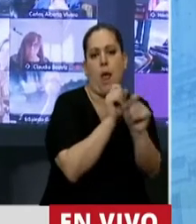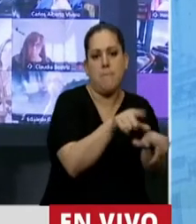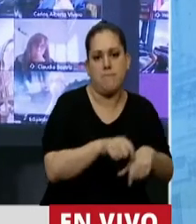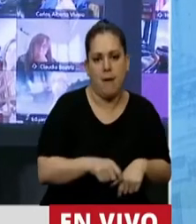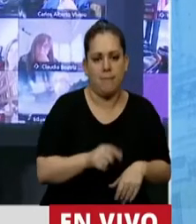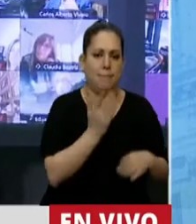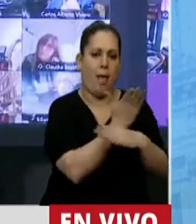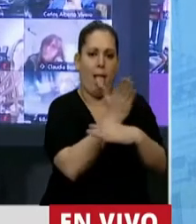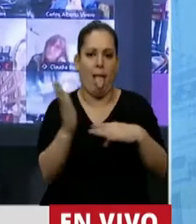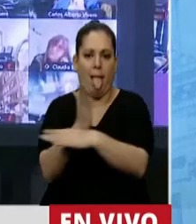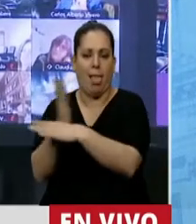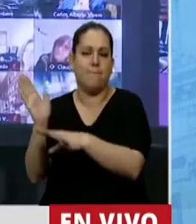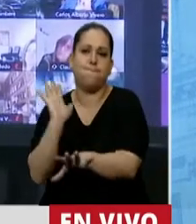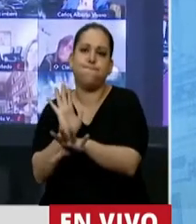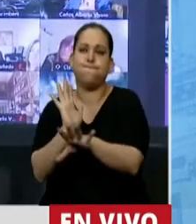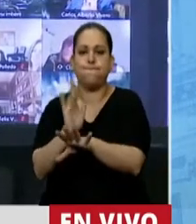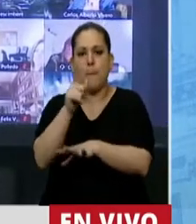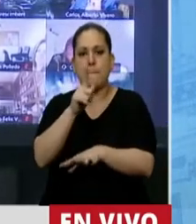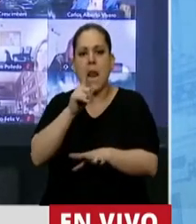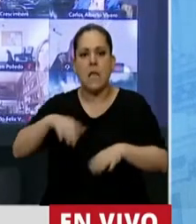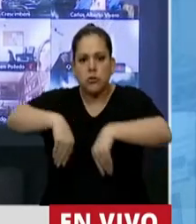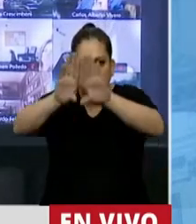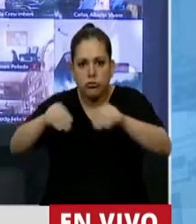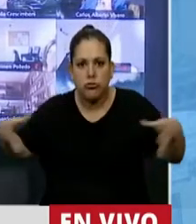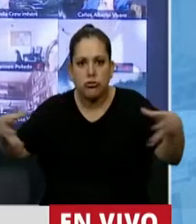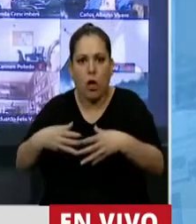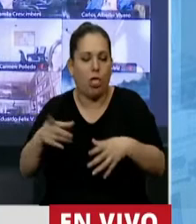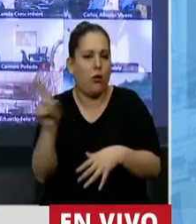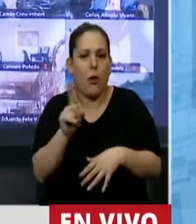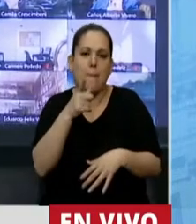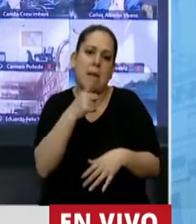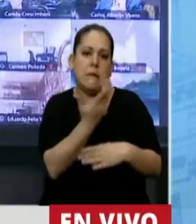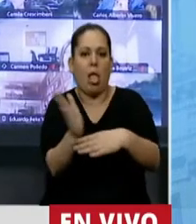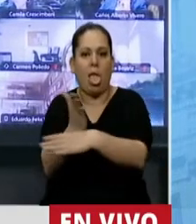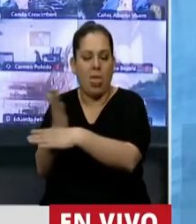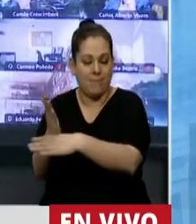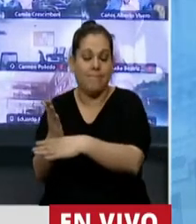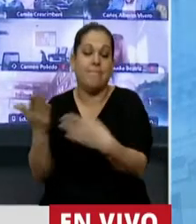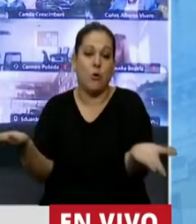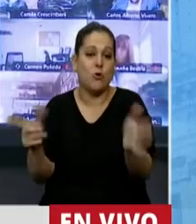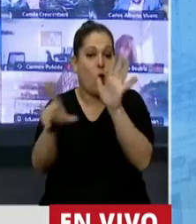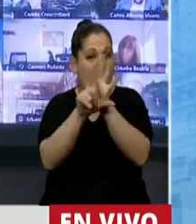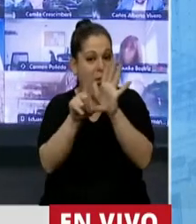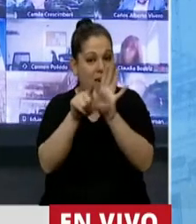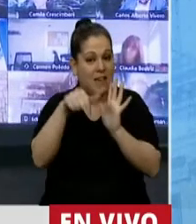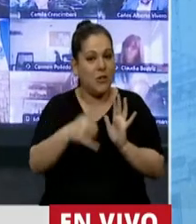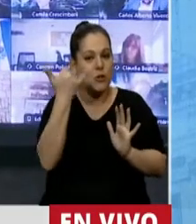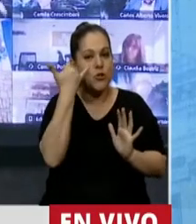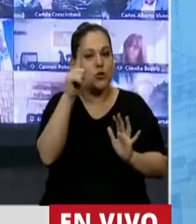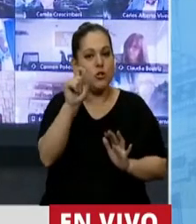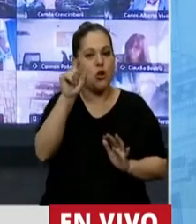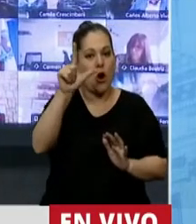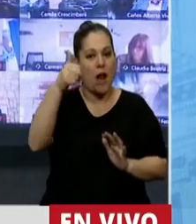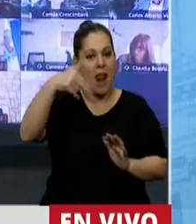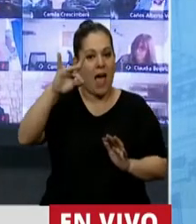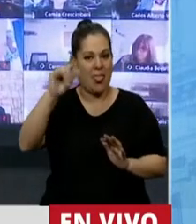no fuera todo parte de un sistema complejo. La ley Yolanda lo que viene a traer, en alguna manera en sintonía con lo